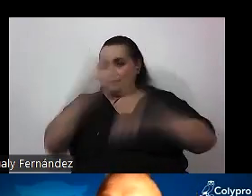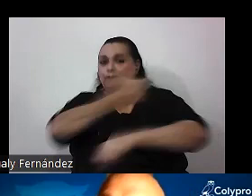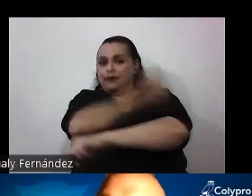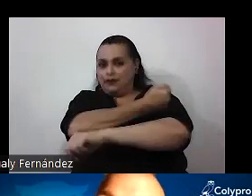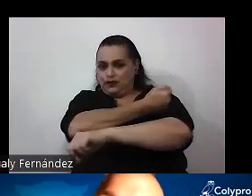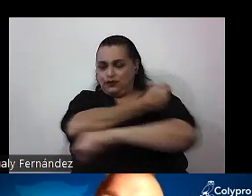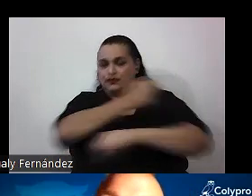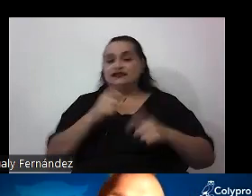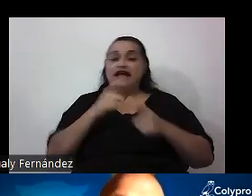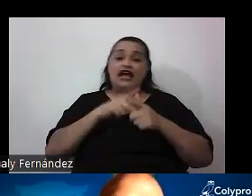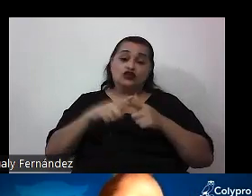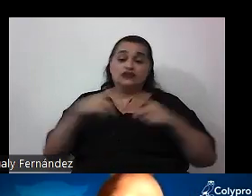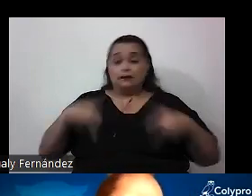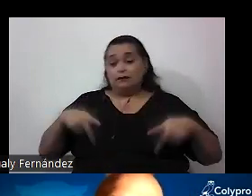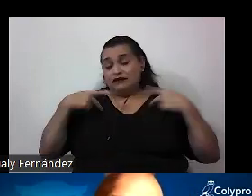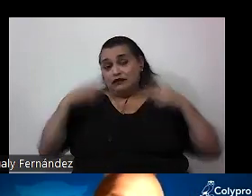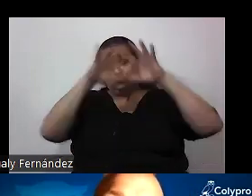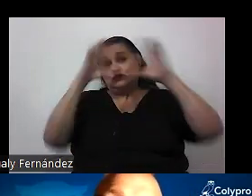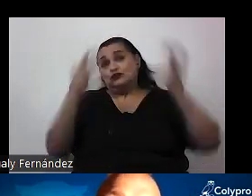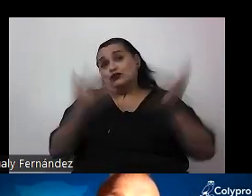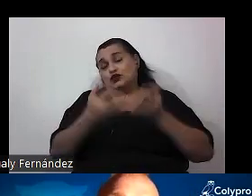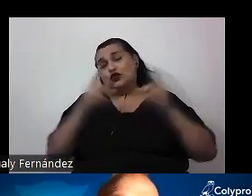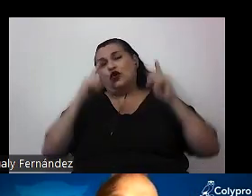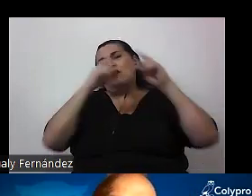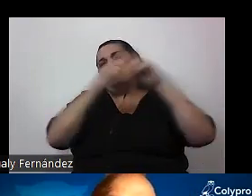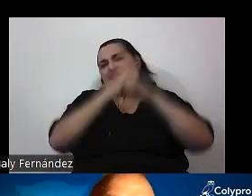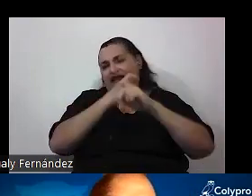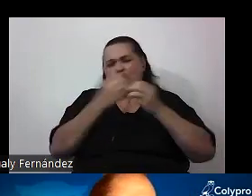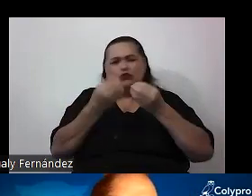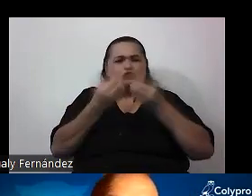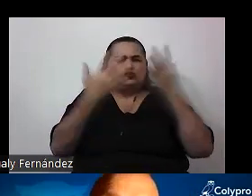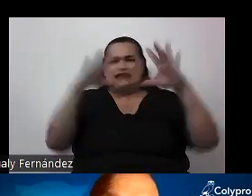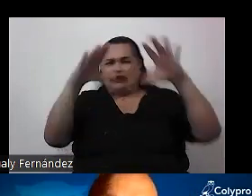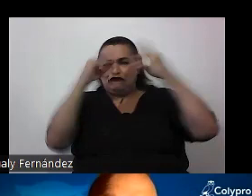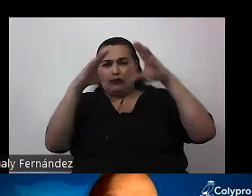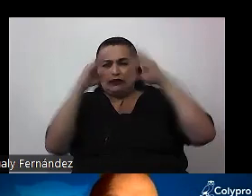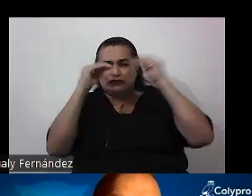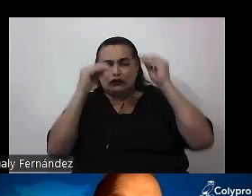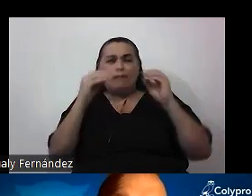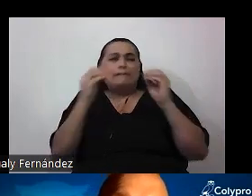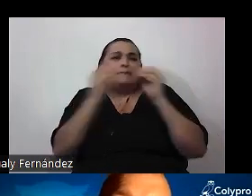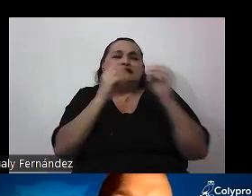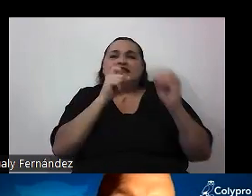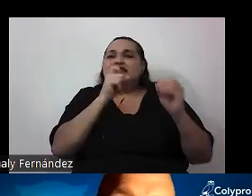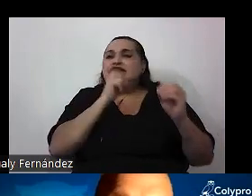vivimos en un mundo complicado, donde sobreabunda la información, donde cada vez parece más difícil para el ciudadano o la ciudadana